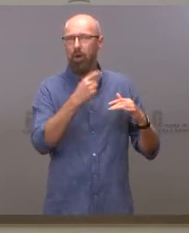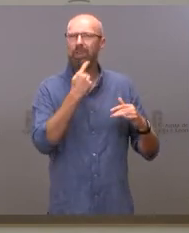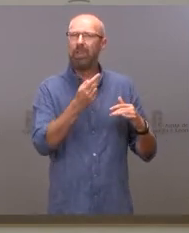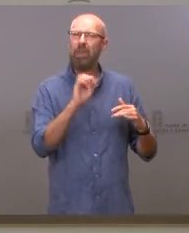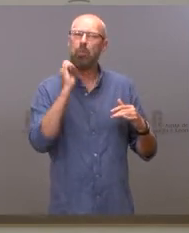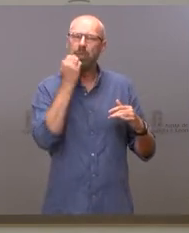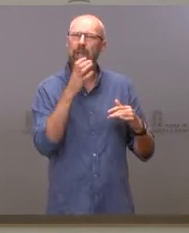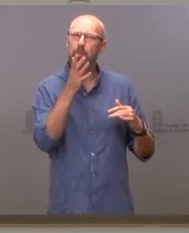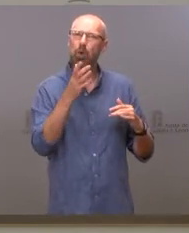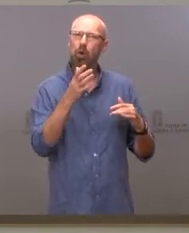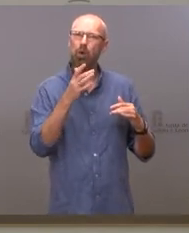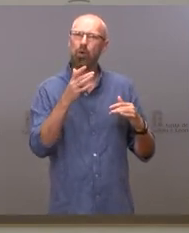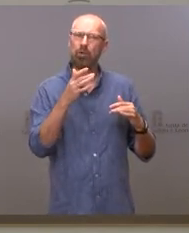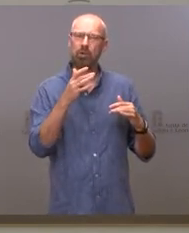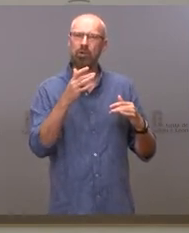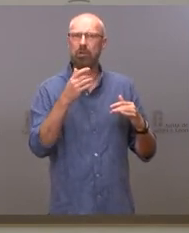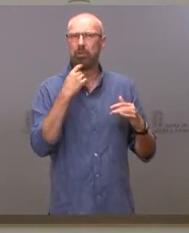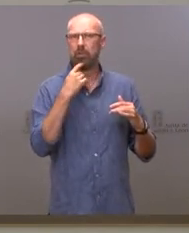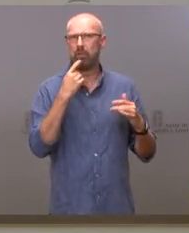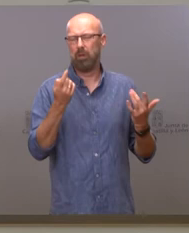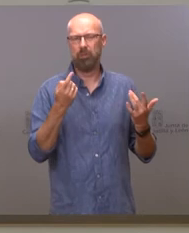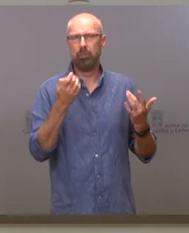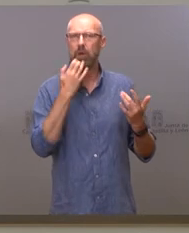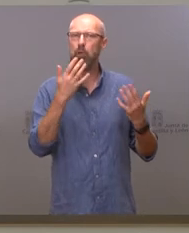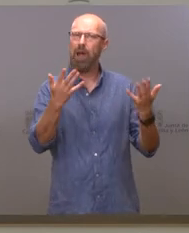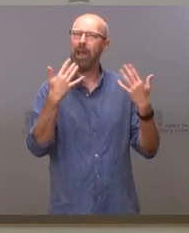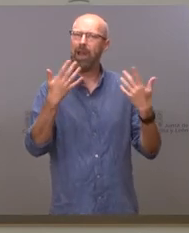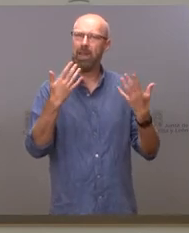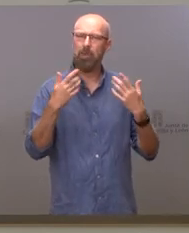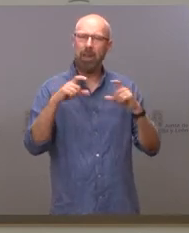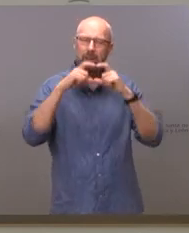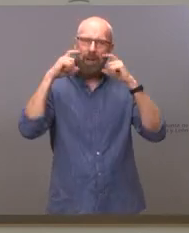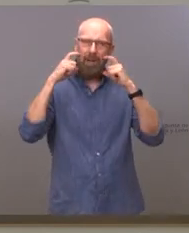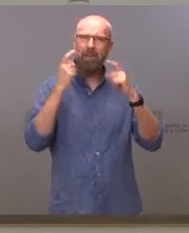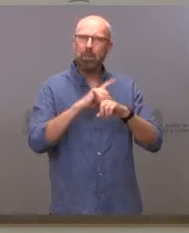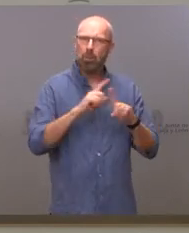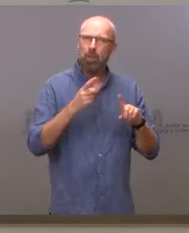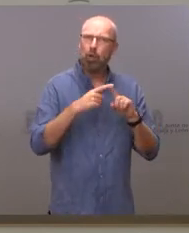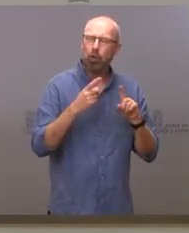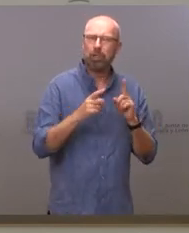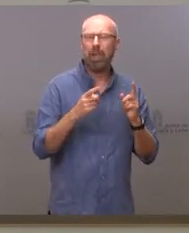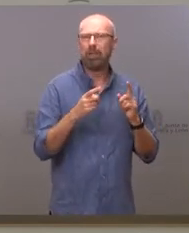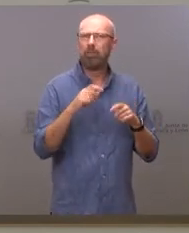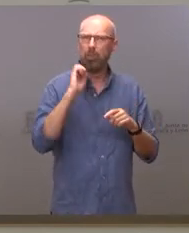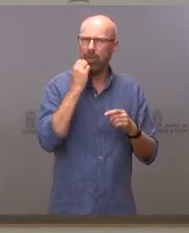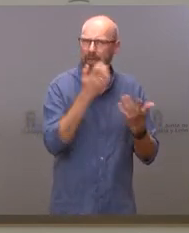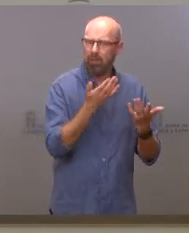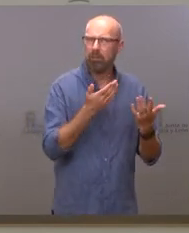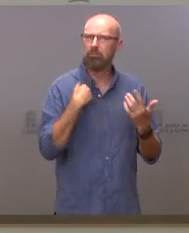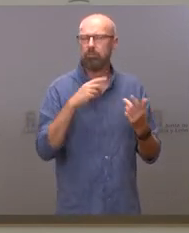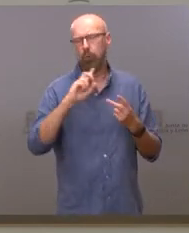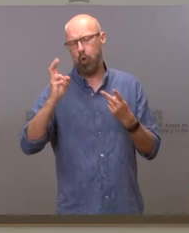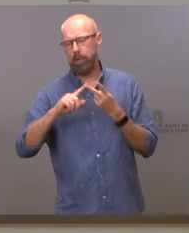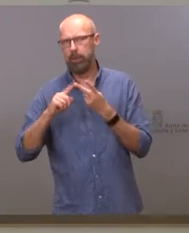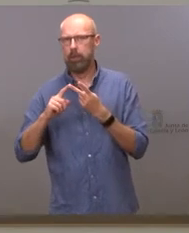que jugar con mascarilla cuando es al aire libre. No sé qué planteamiento hay. Y la segunda, volviendo a la PNL,